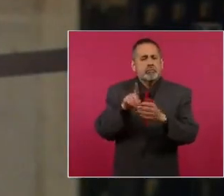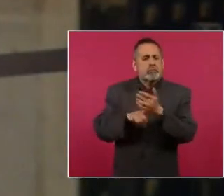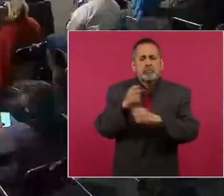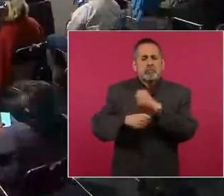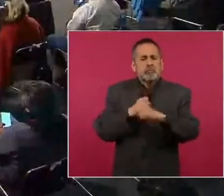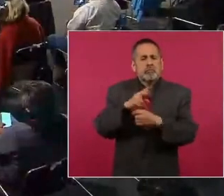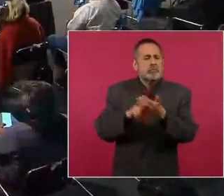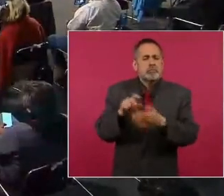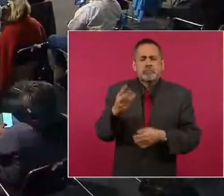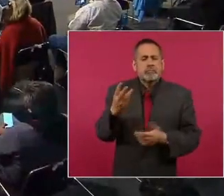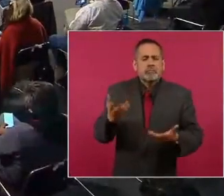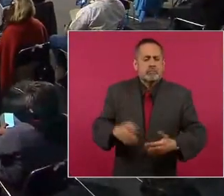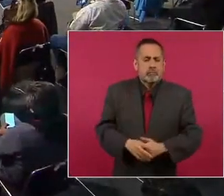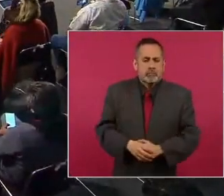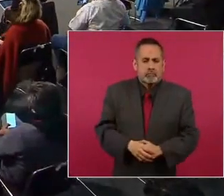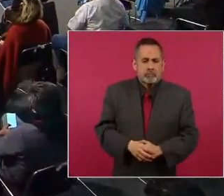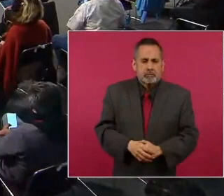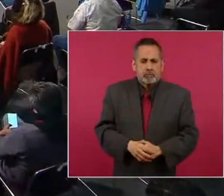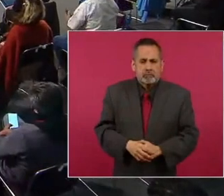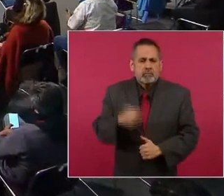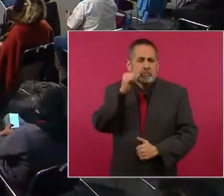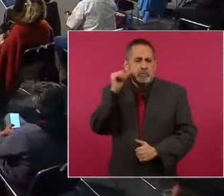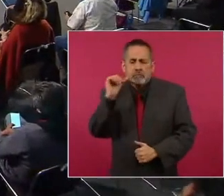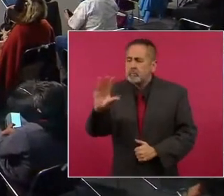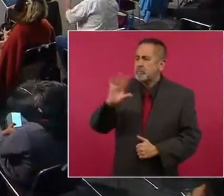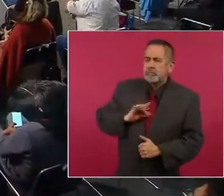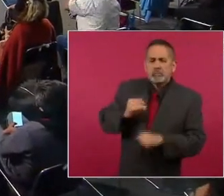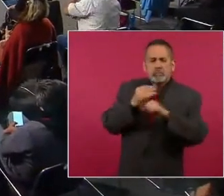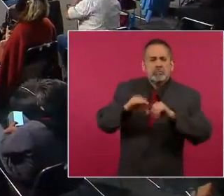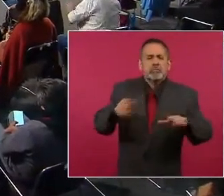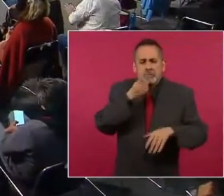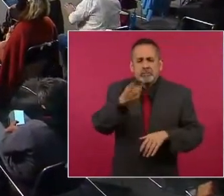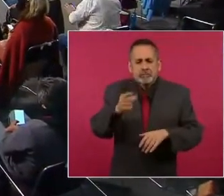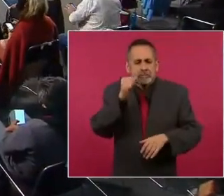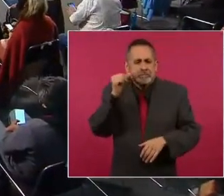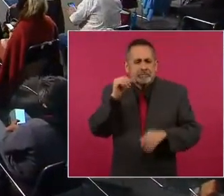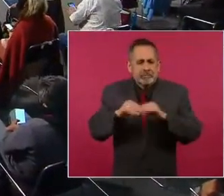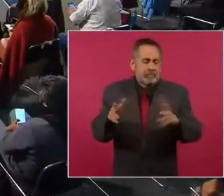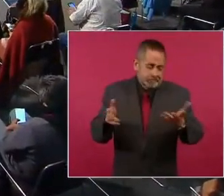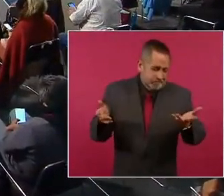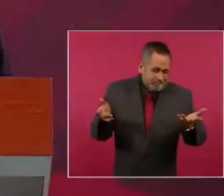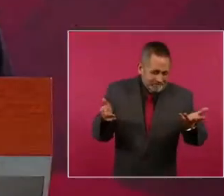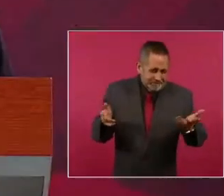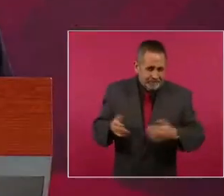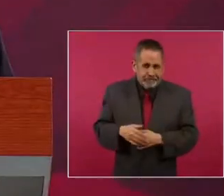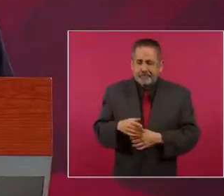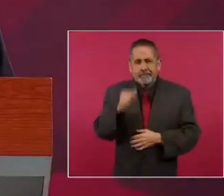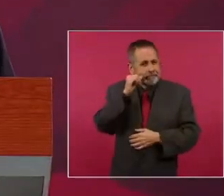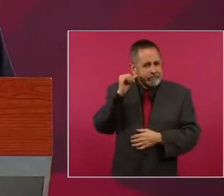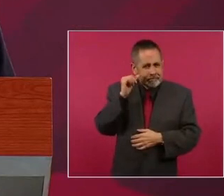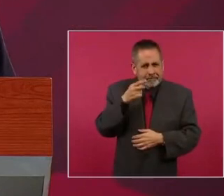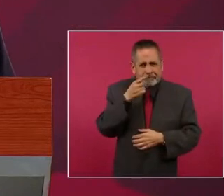a ver que me informaron ayer o sea cuánto